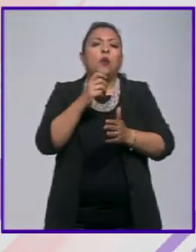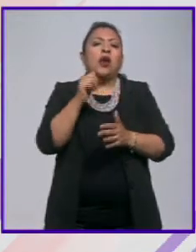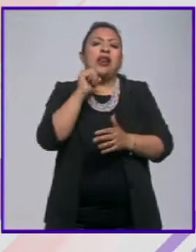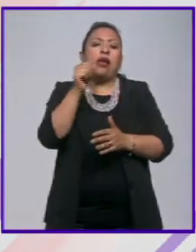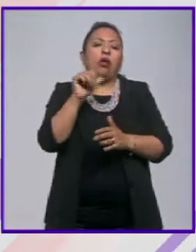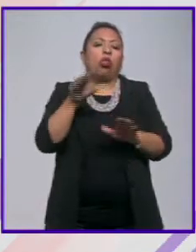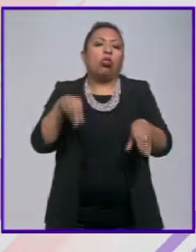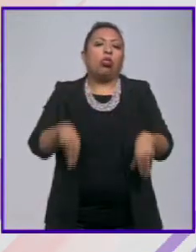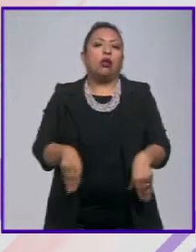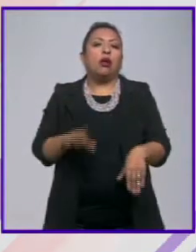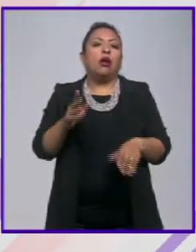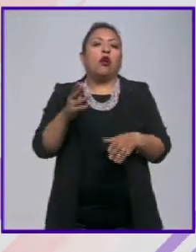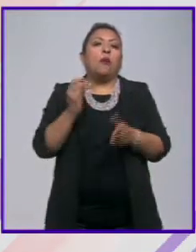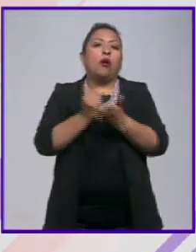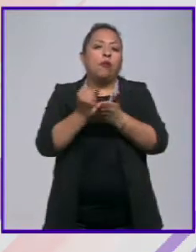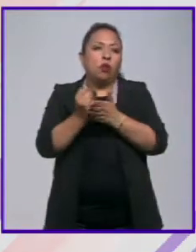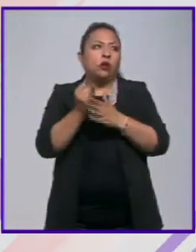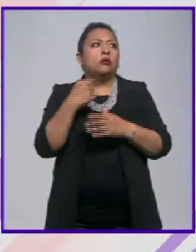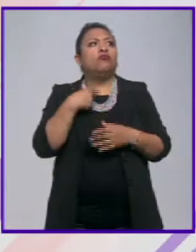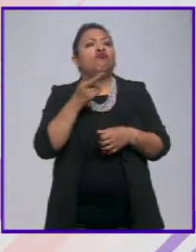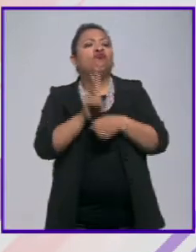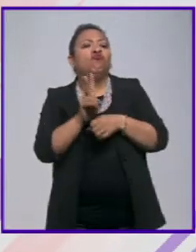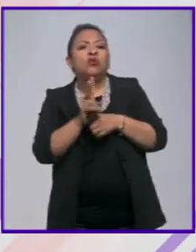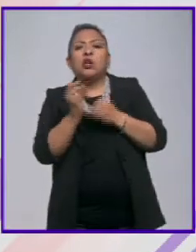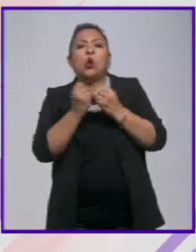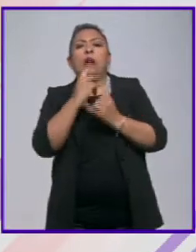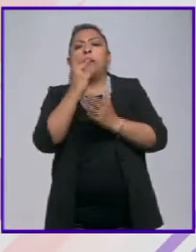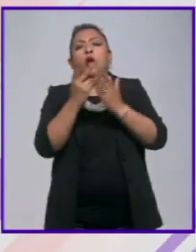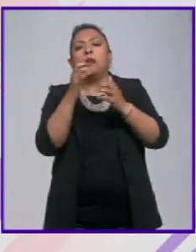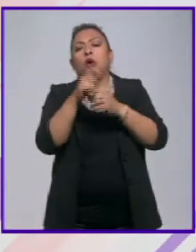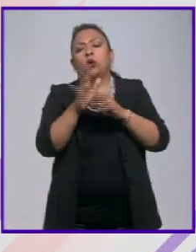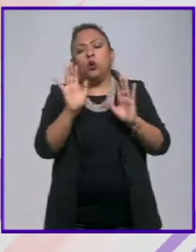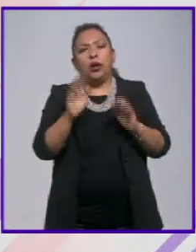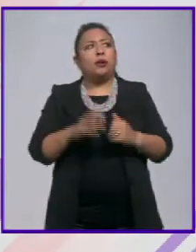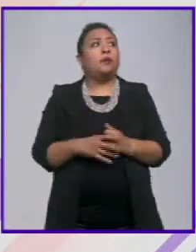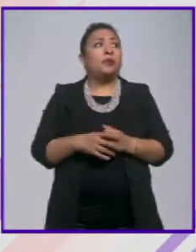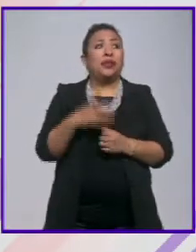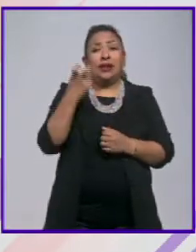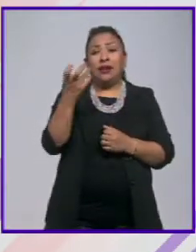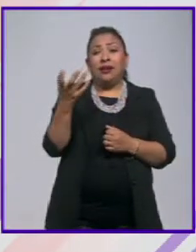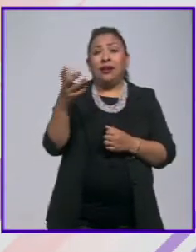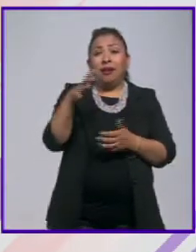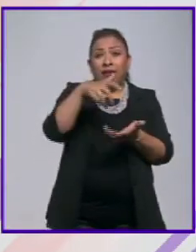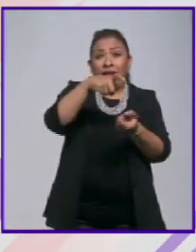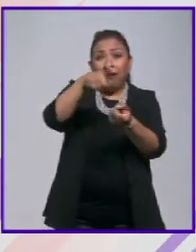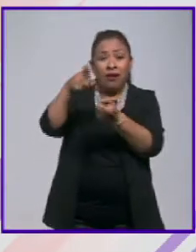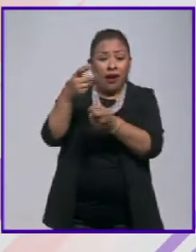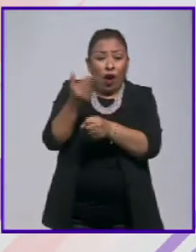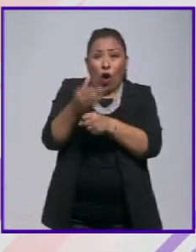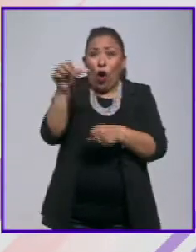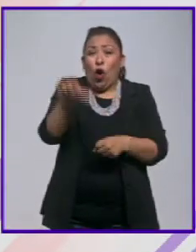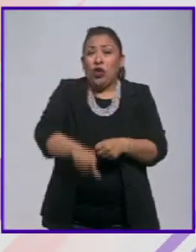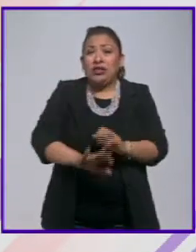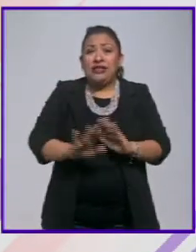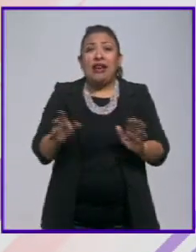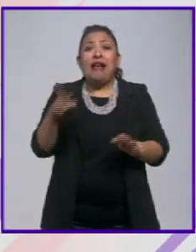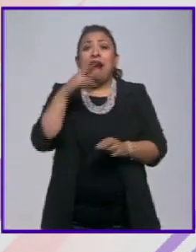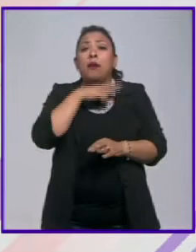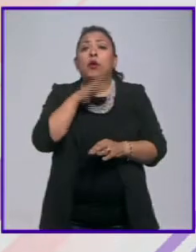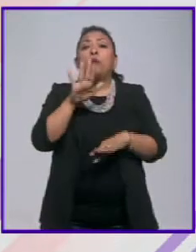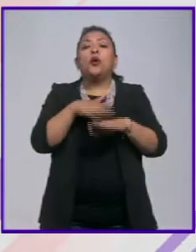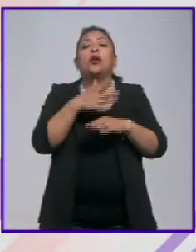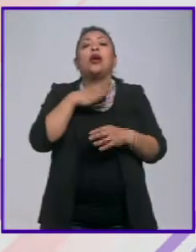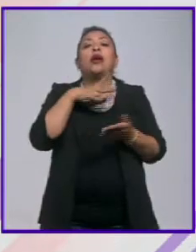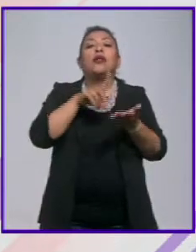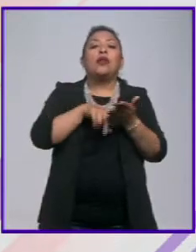con una recaudación y una vigilancia como cualquier otro programa cultural y esas recaudaciones son inmediatas ¿por qué? porque van sobre